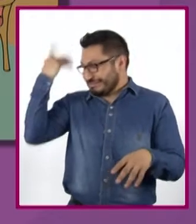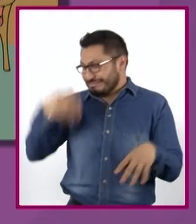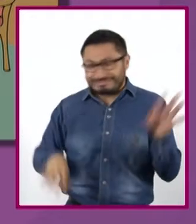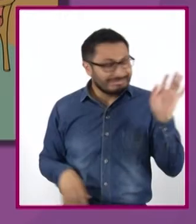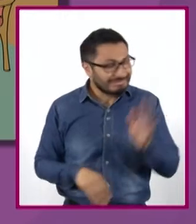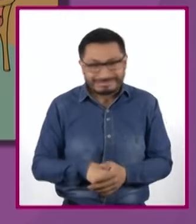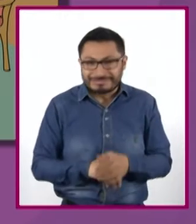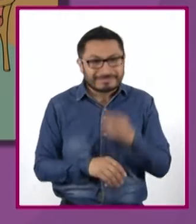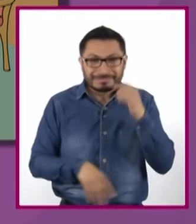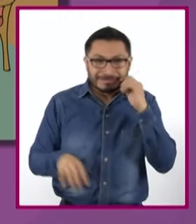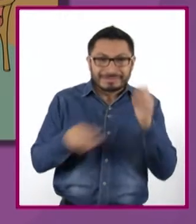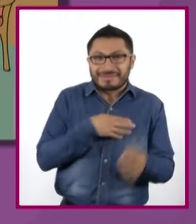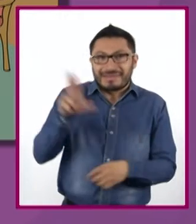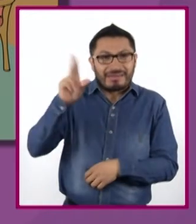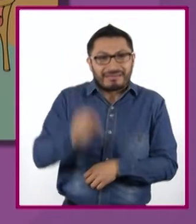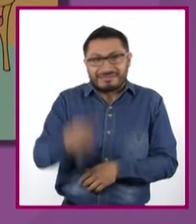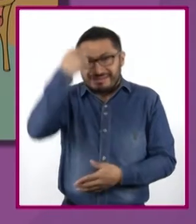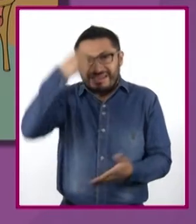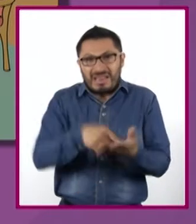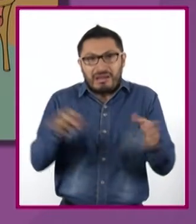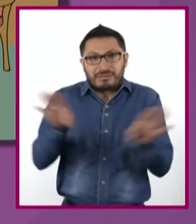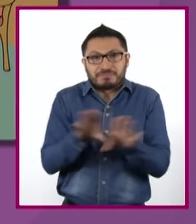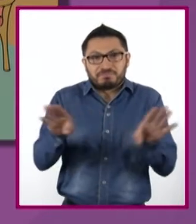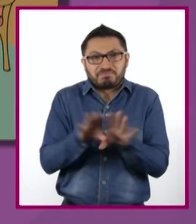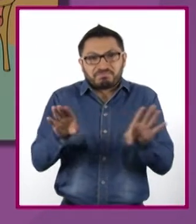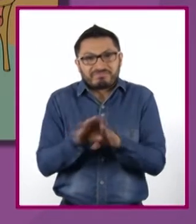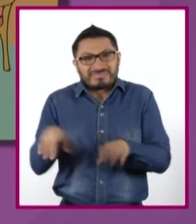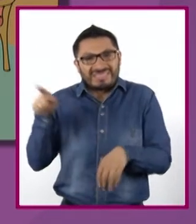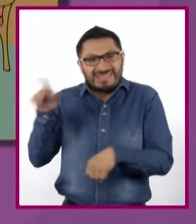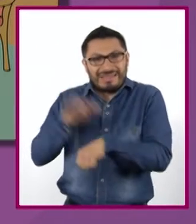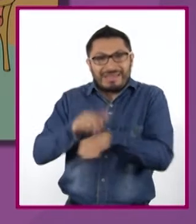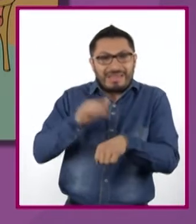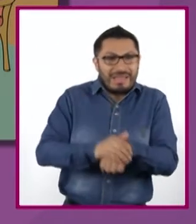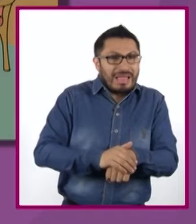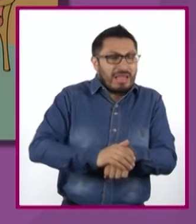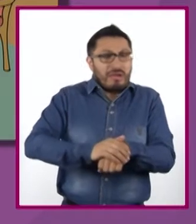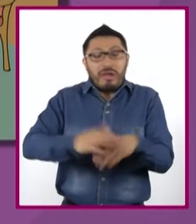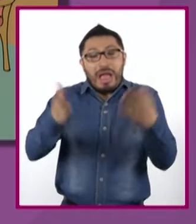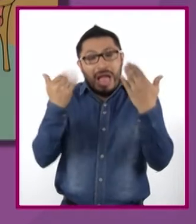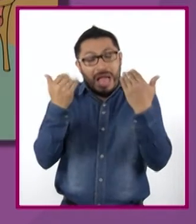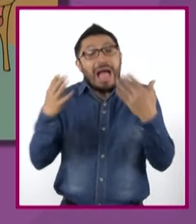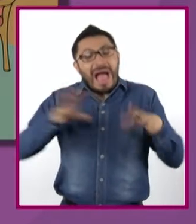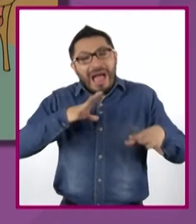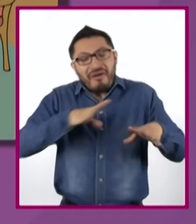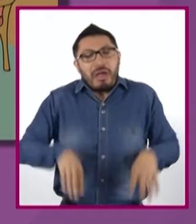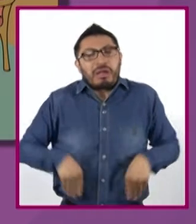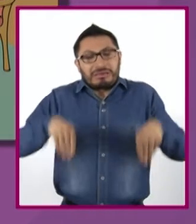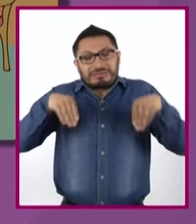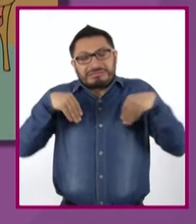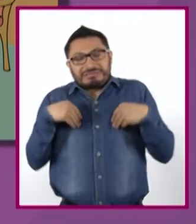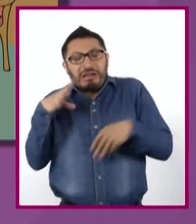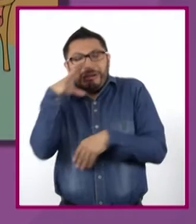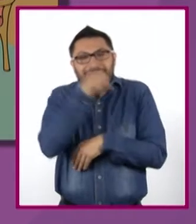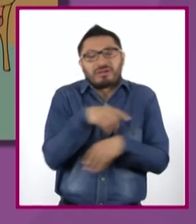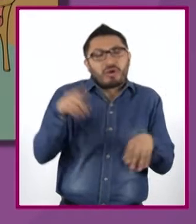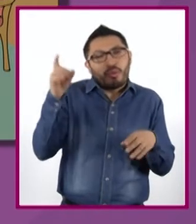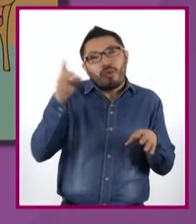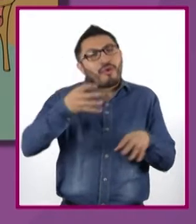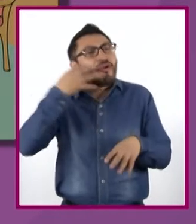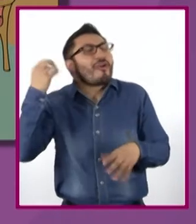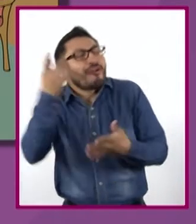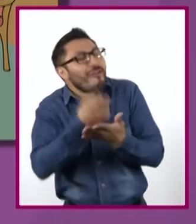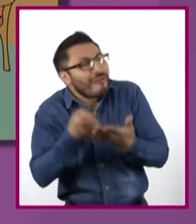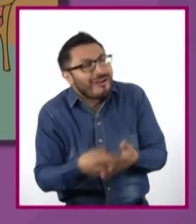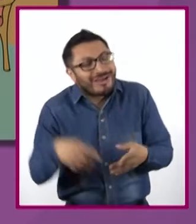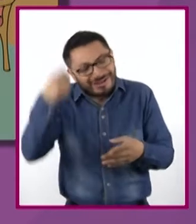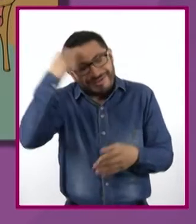Y, bueno, pues, no se crean que estos cuates tenían su cobertor, ¿no? Con dibujos de tigres a toda edad para